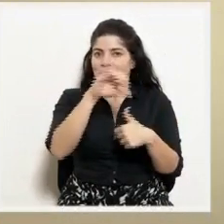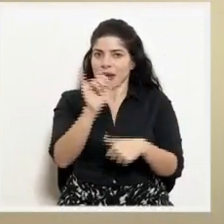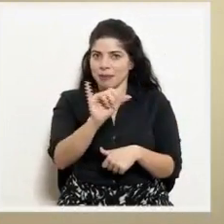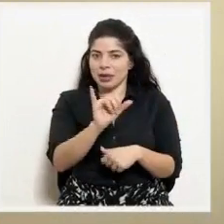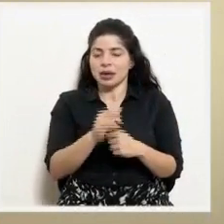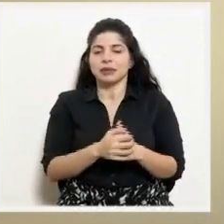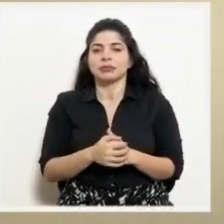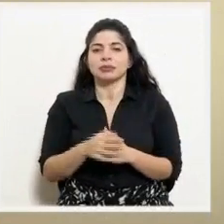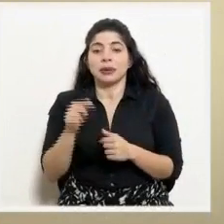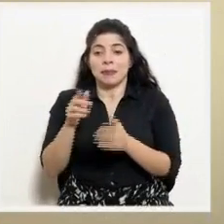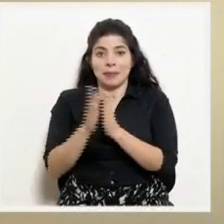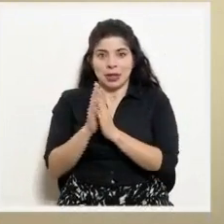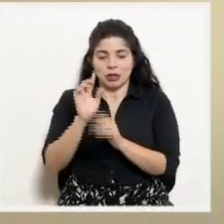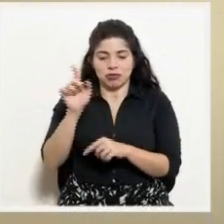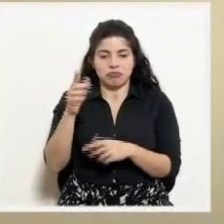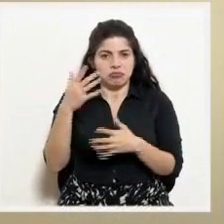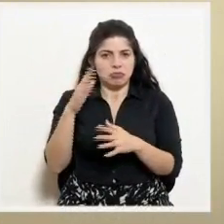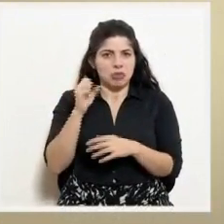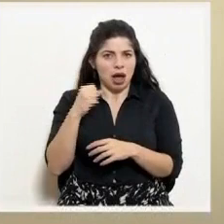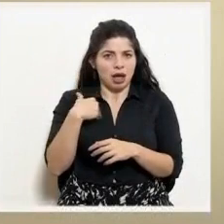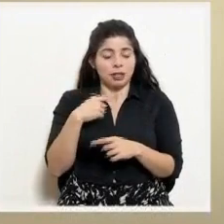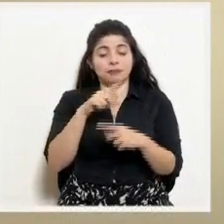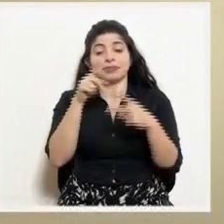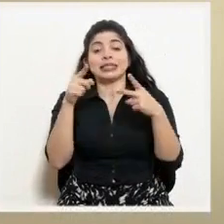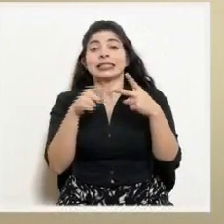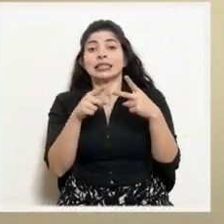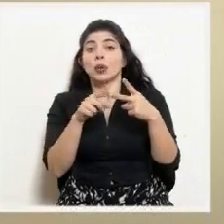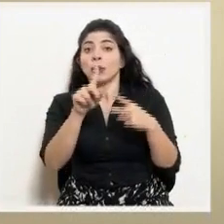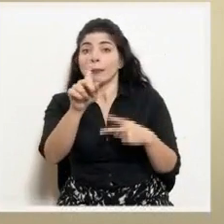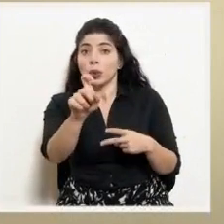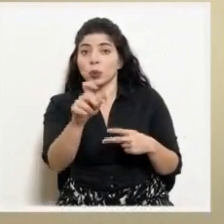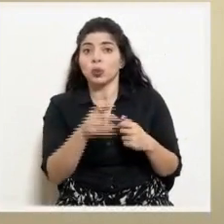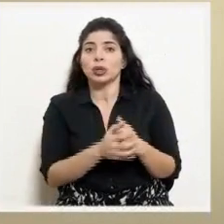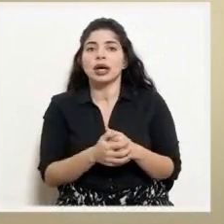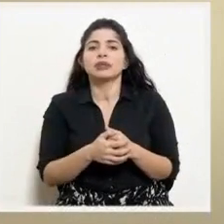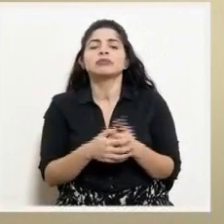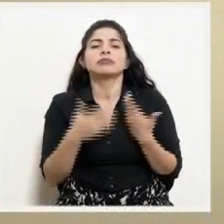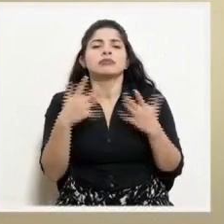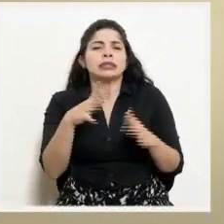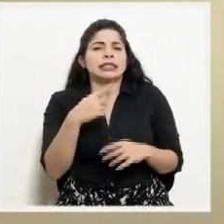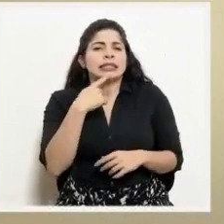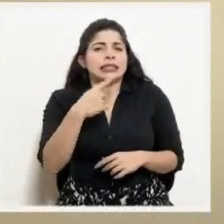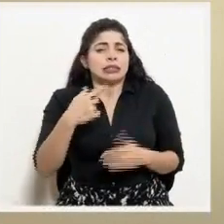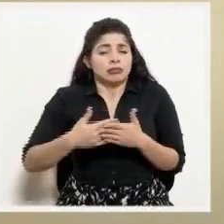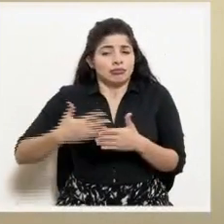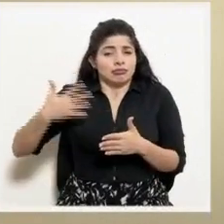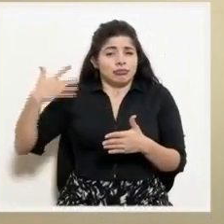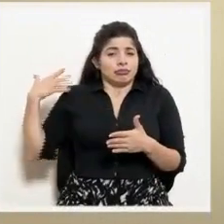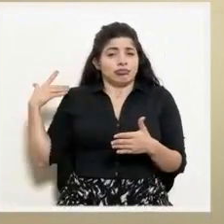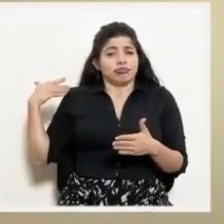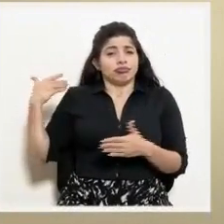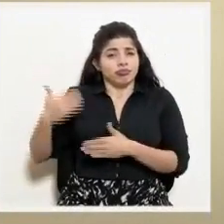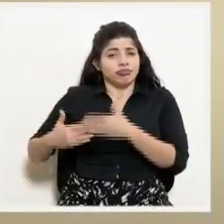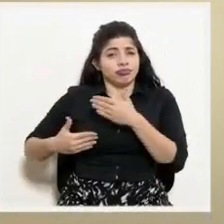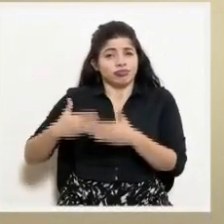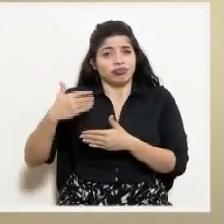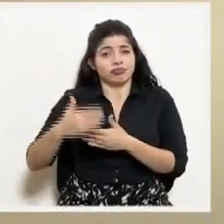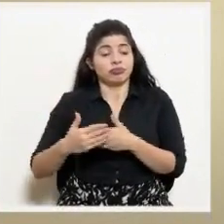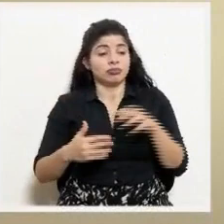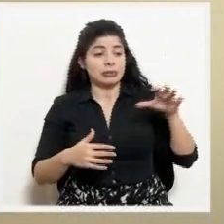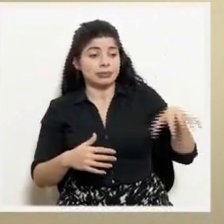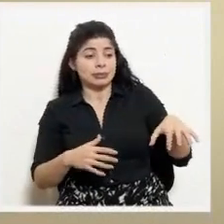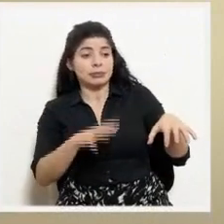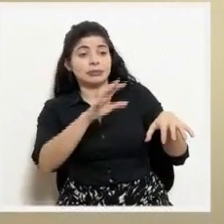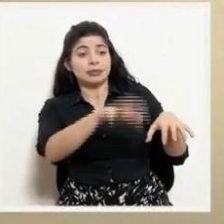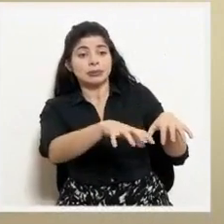En cuanto a su segunda pregunta, hemos señalado a lo largo del proceso que cada área de salud